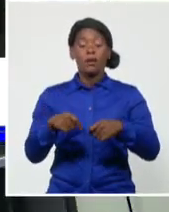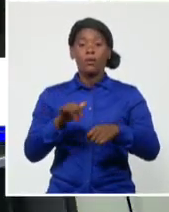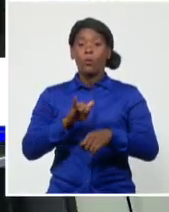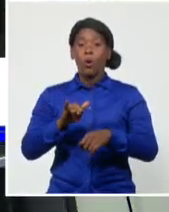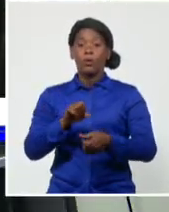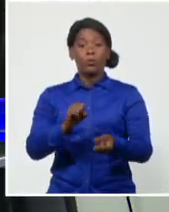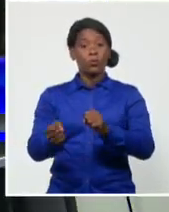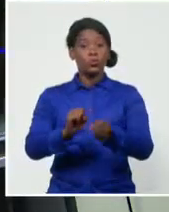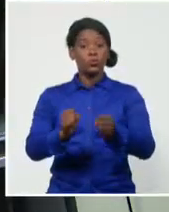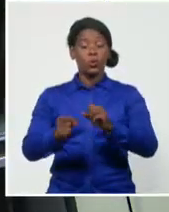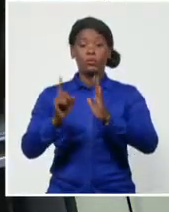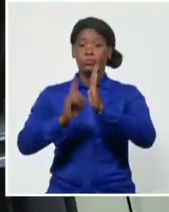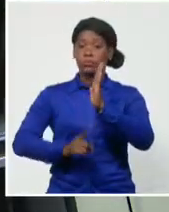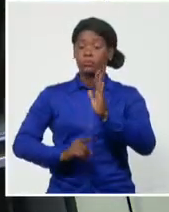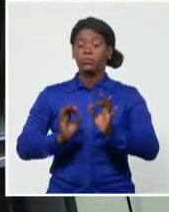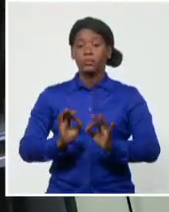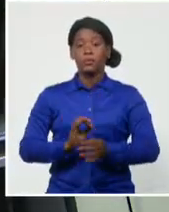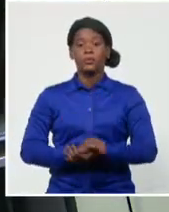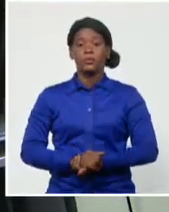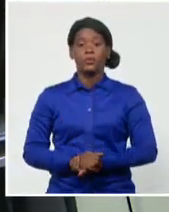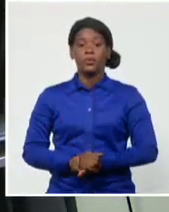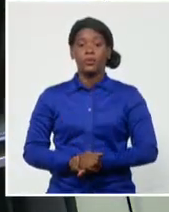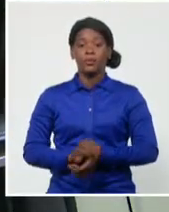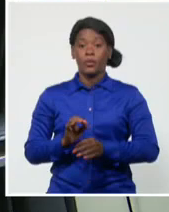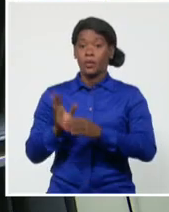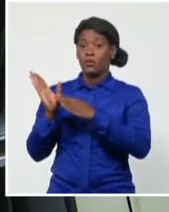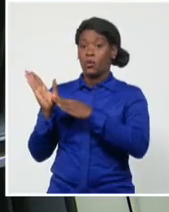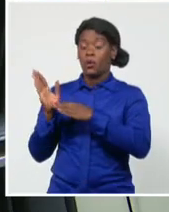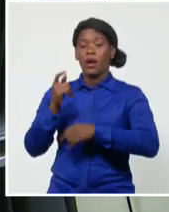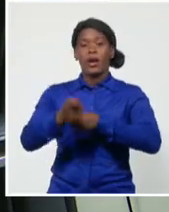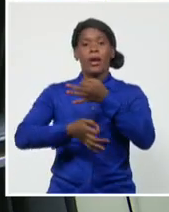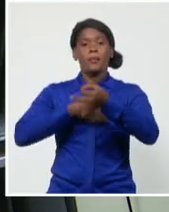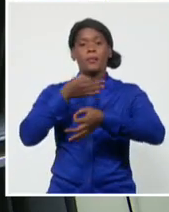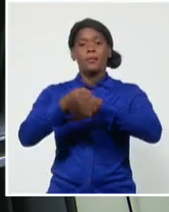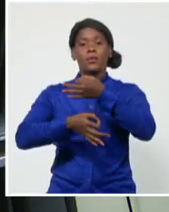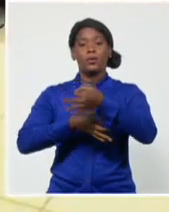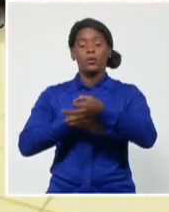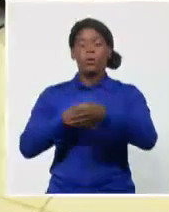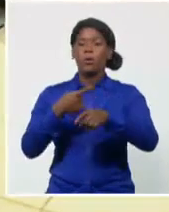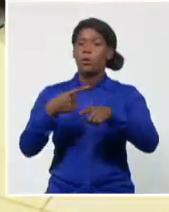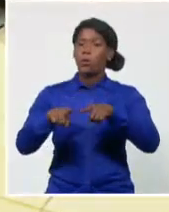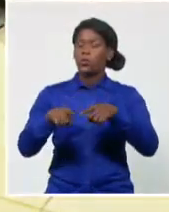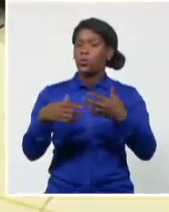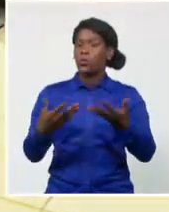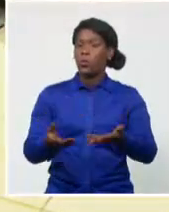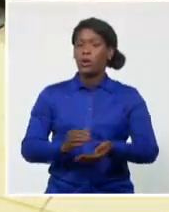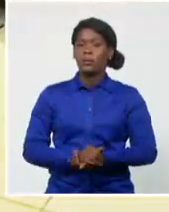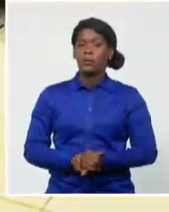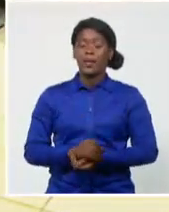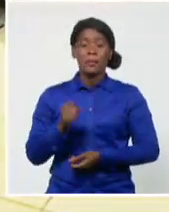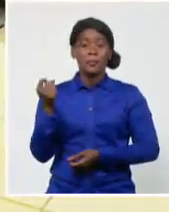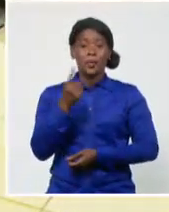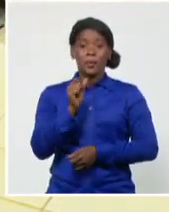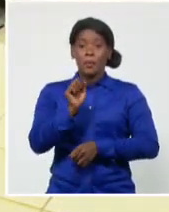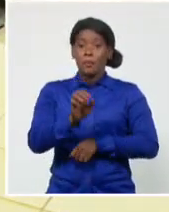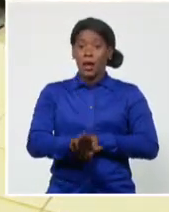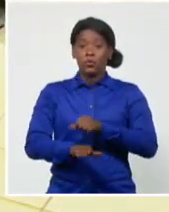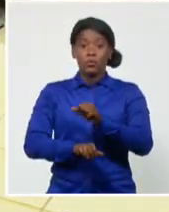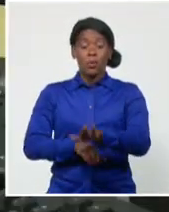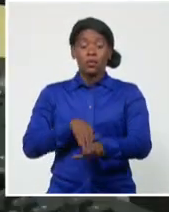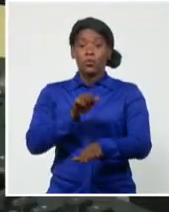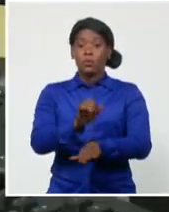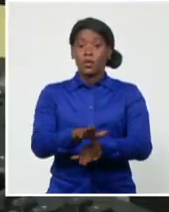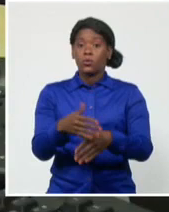Ramiro en otro momento enfatizó en que el primer paso en esta batalla en el sector